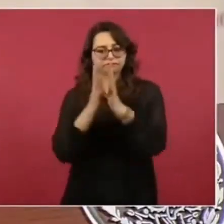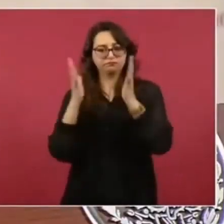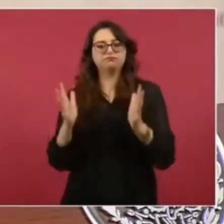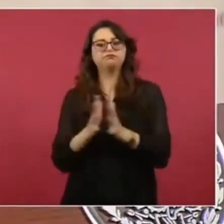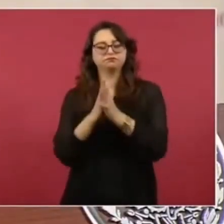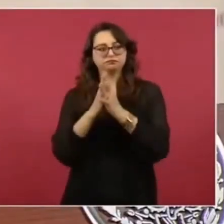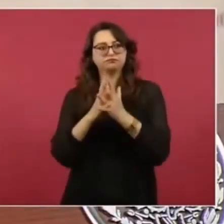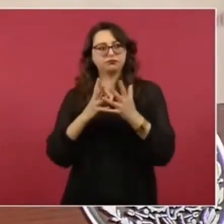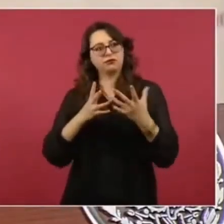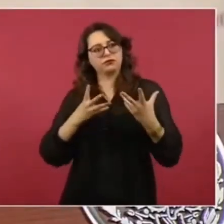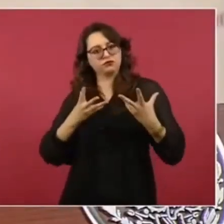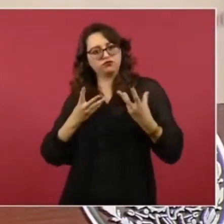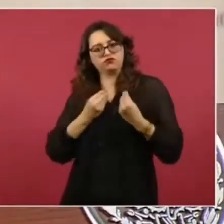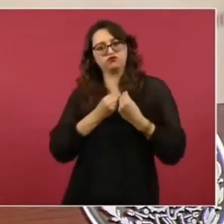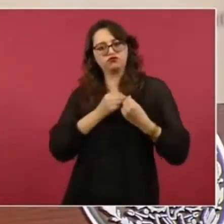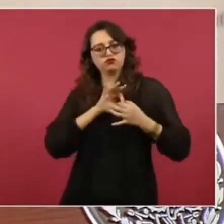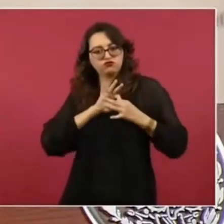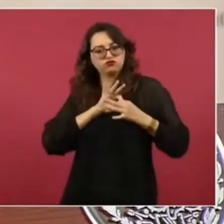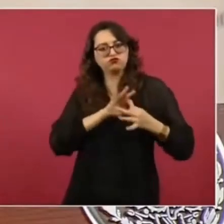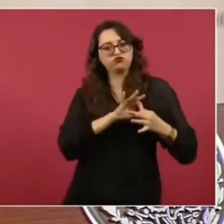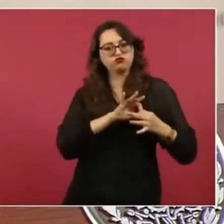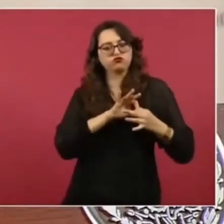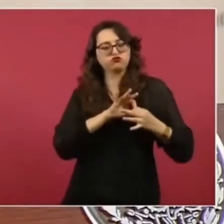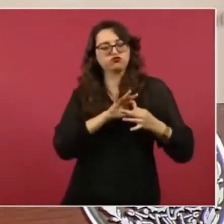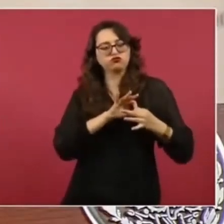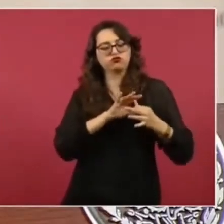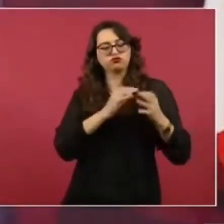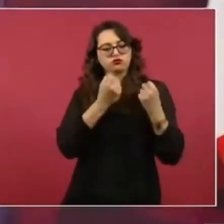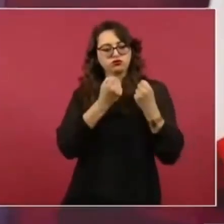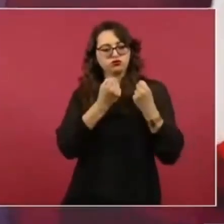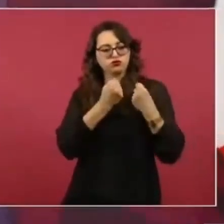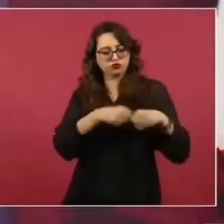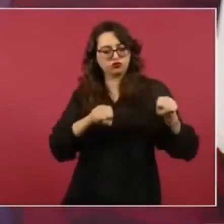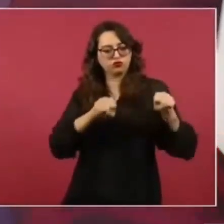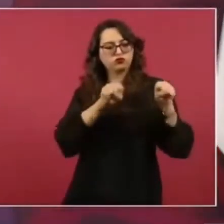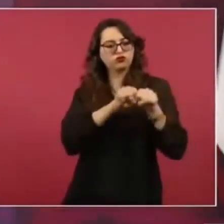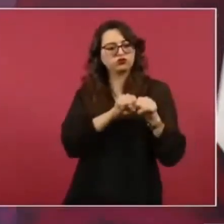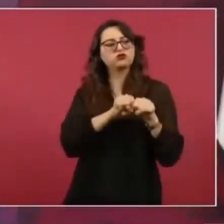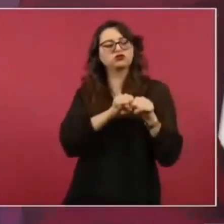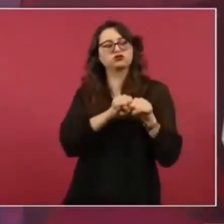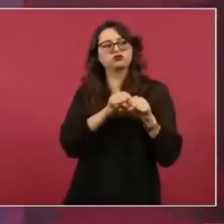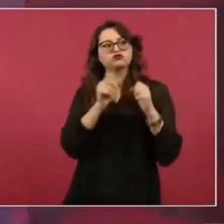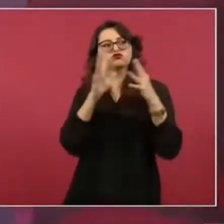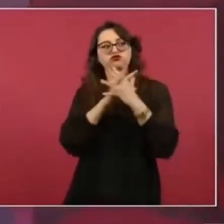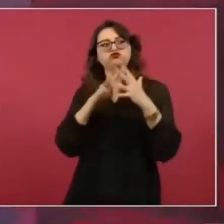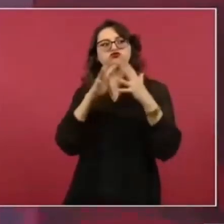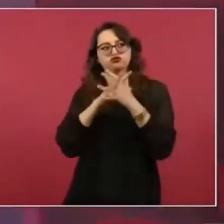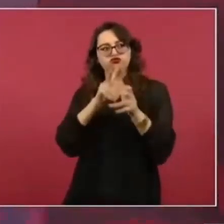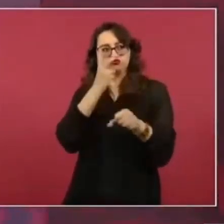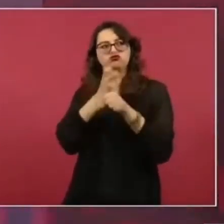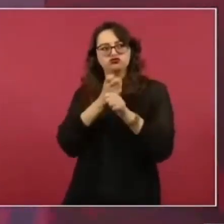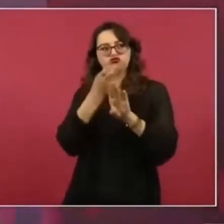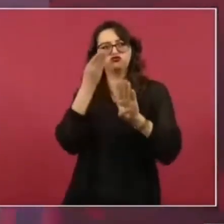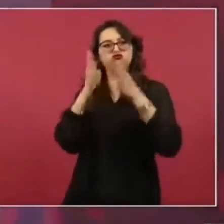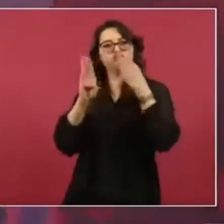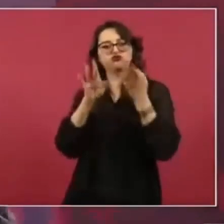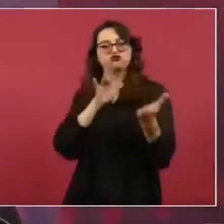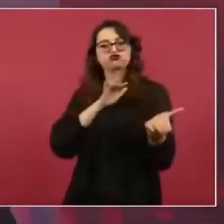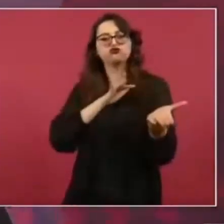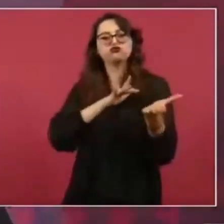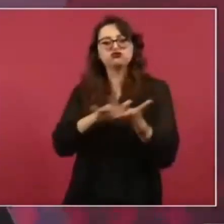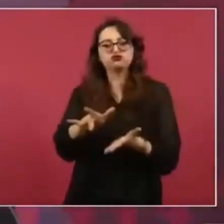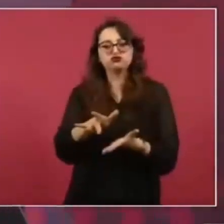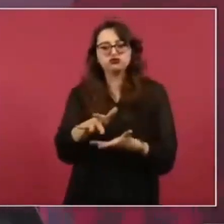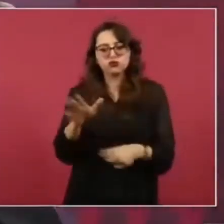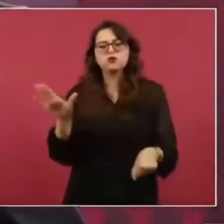se tomó una decisión soberana en México de expropiar el petróleo, en vez